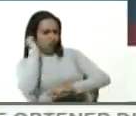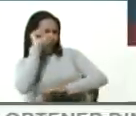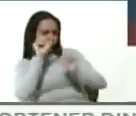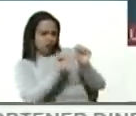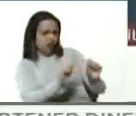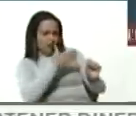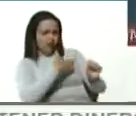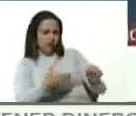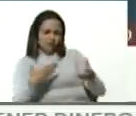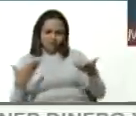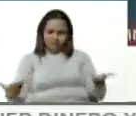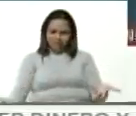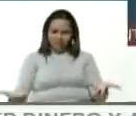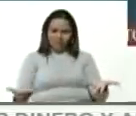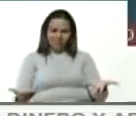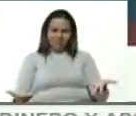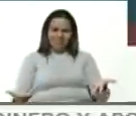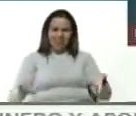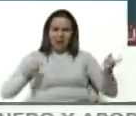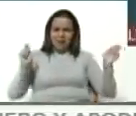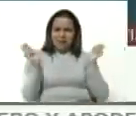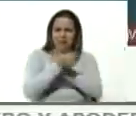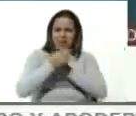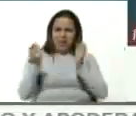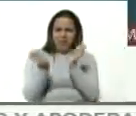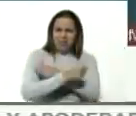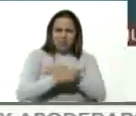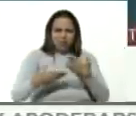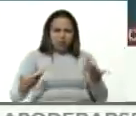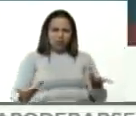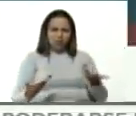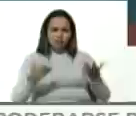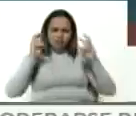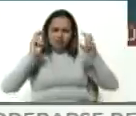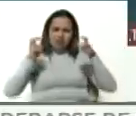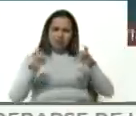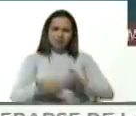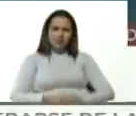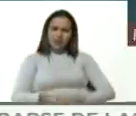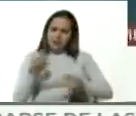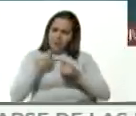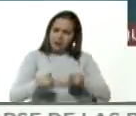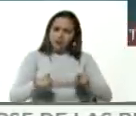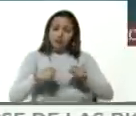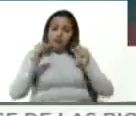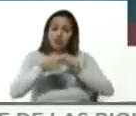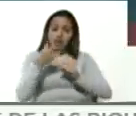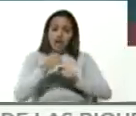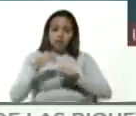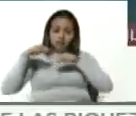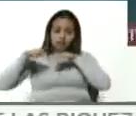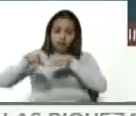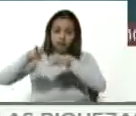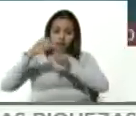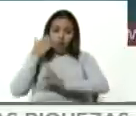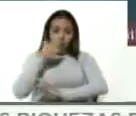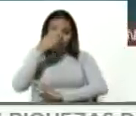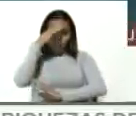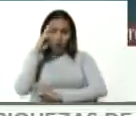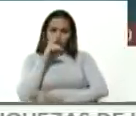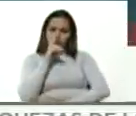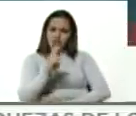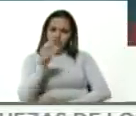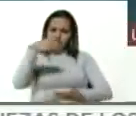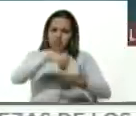según la oportunidad. Pero donde sí hay una influencia cubana terrible es en los